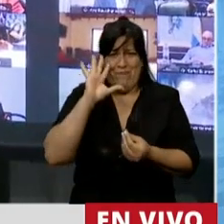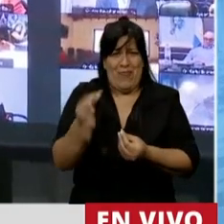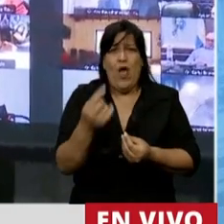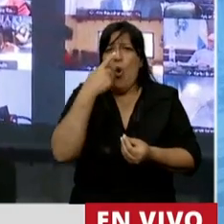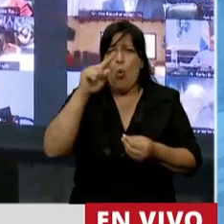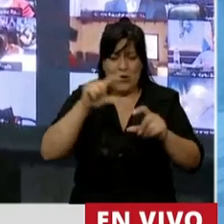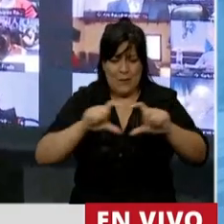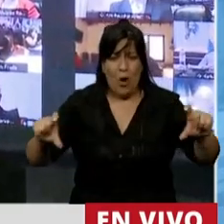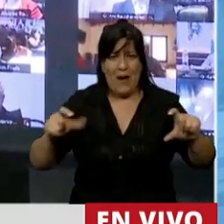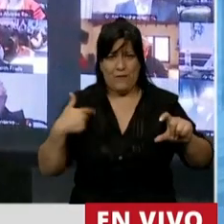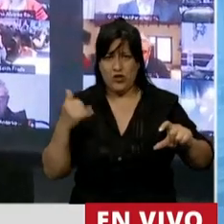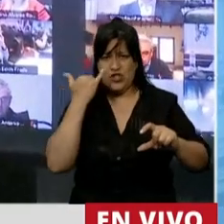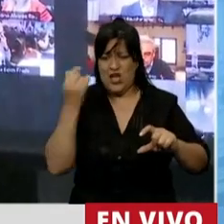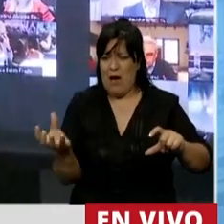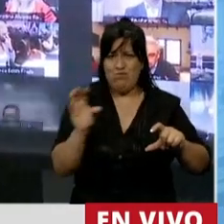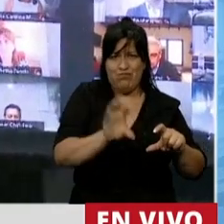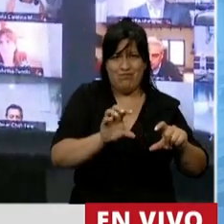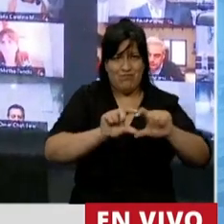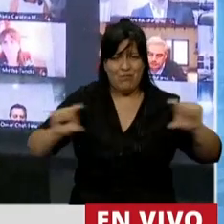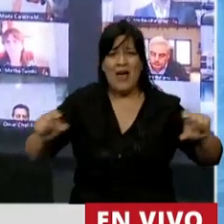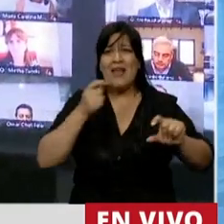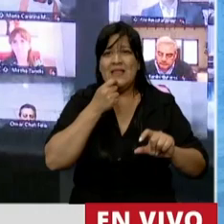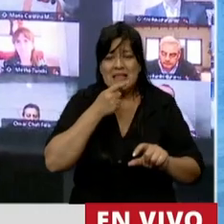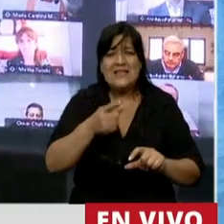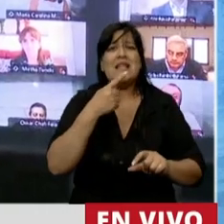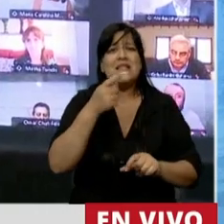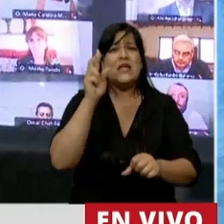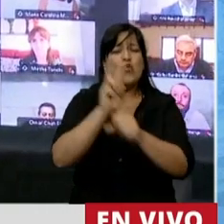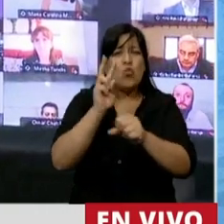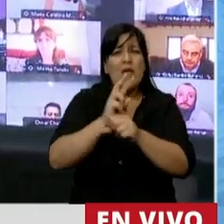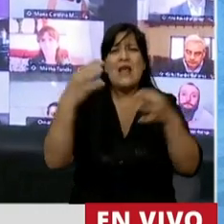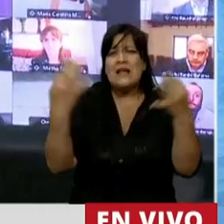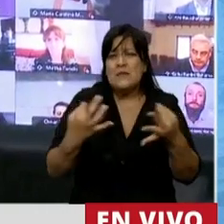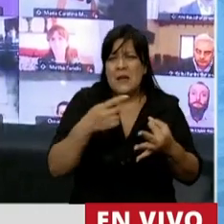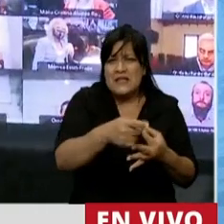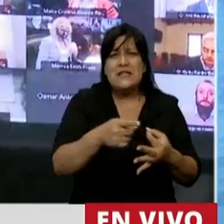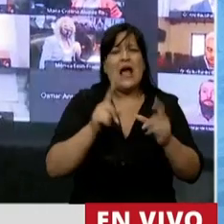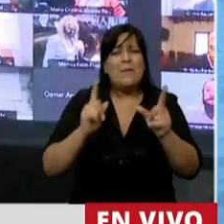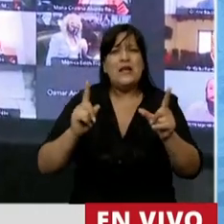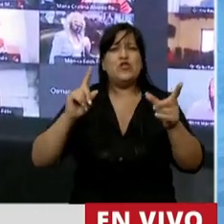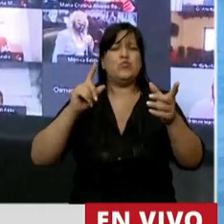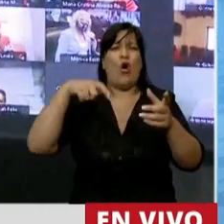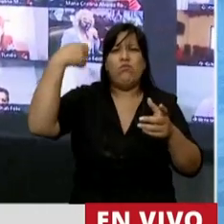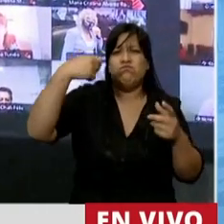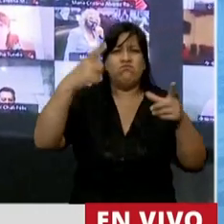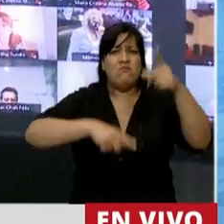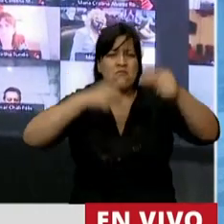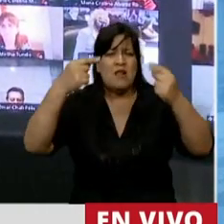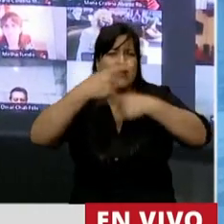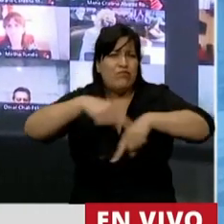párrafo que hemos incorporado habla de que sin perjuicio de la protección especial que tales ecosistemas afectados